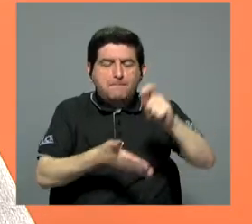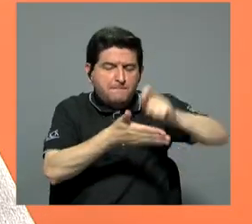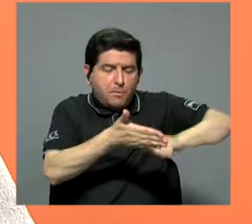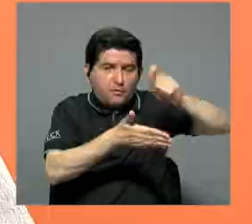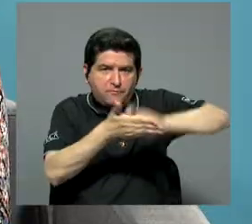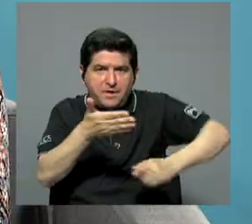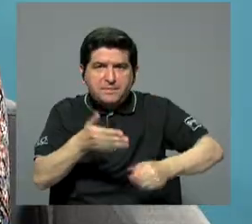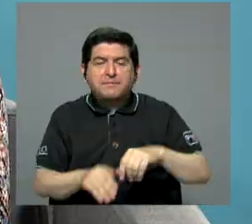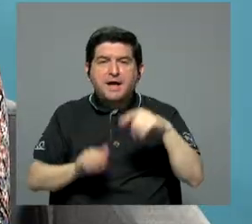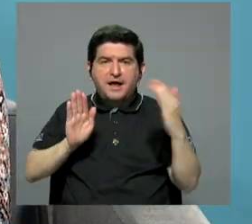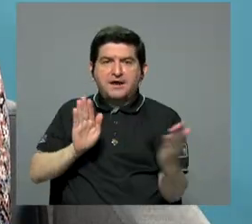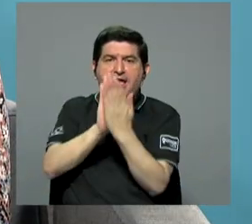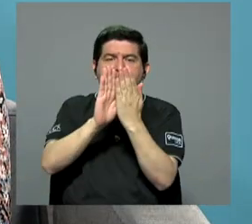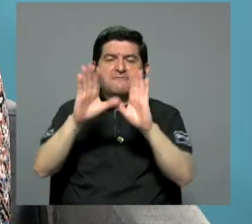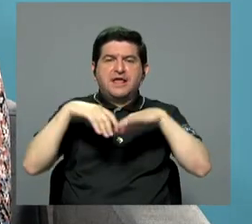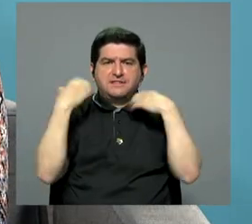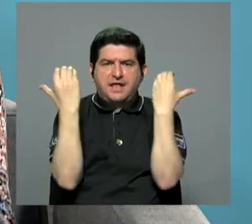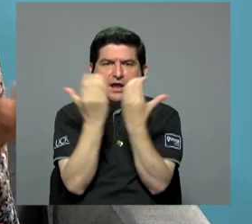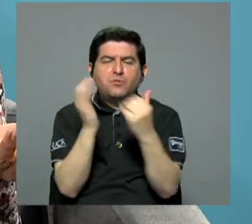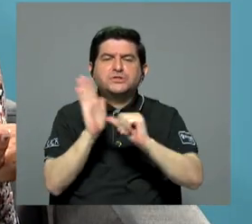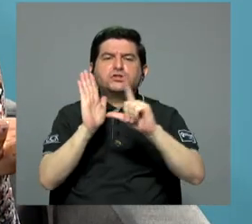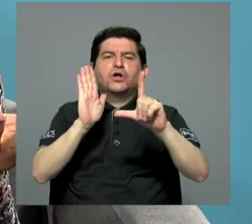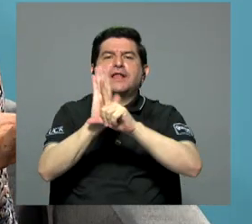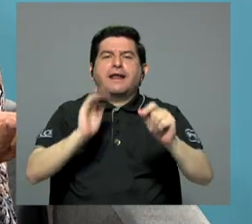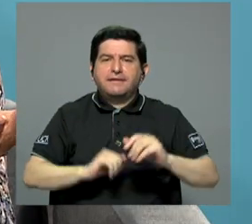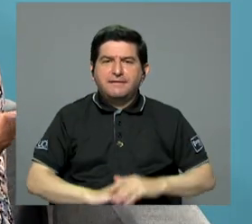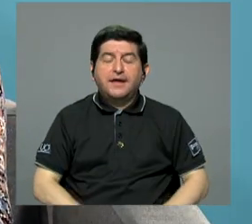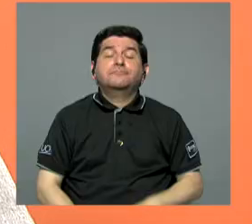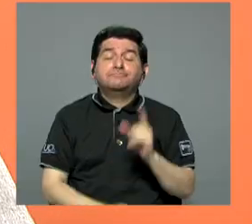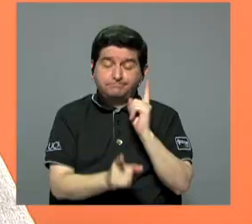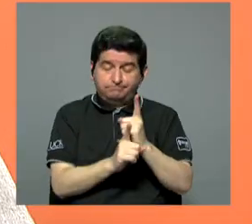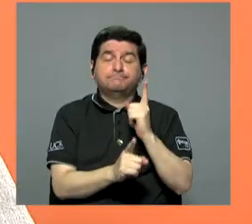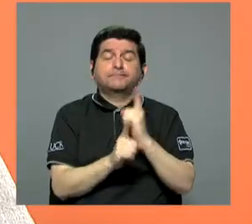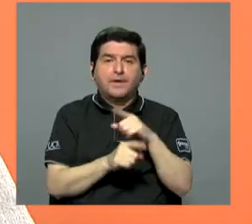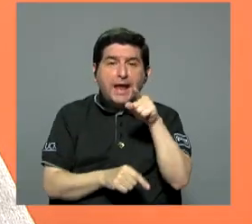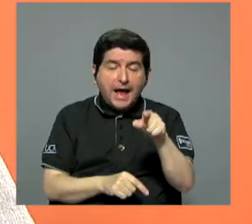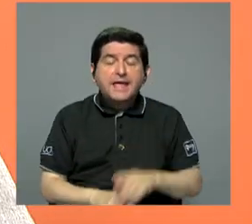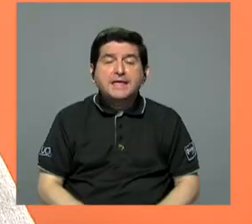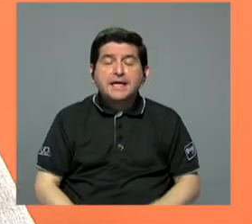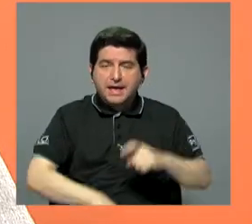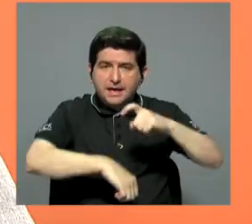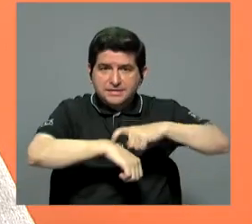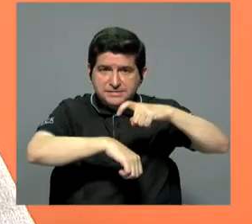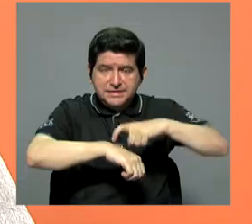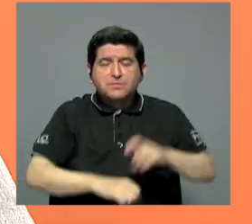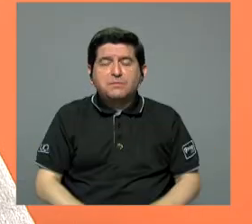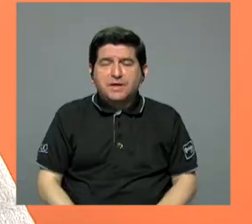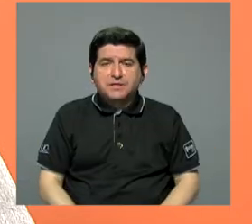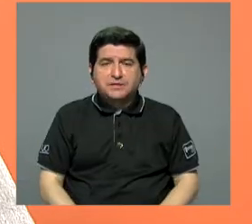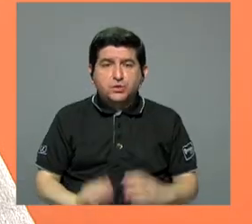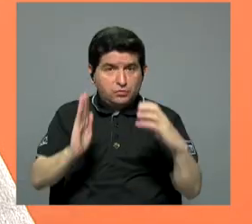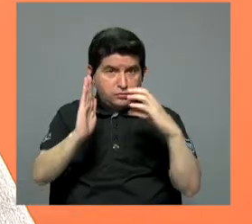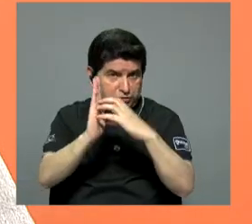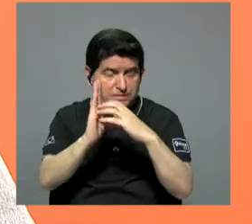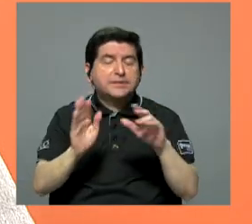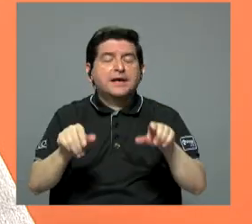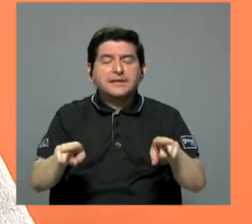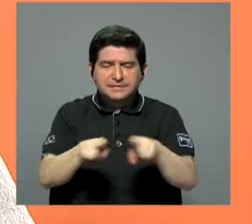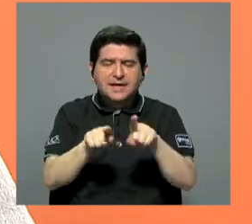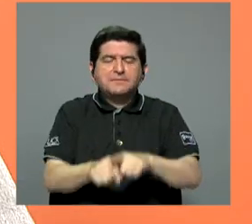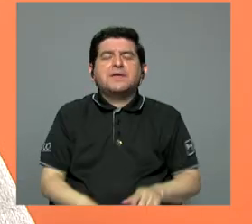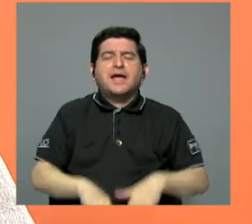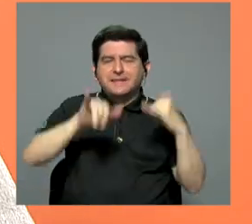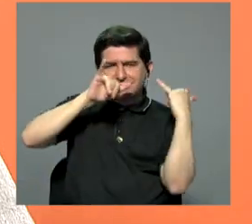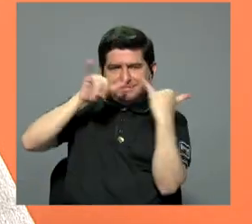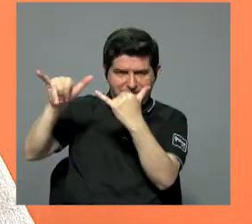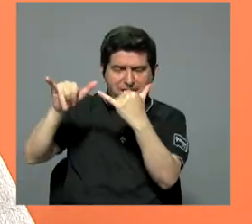firmado ahí ante la Asamblea Legislativa. Sí. Ante la comisión. Exactamente. La cual estaba citando en este momento. Sí, sí, también se ha solicitado esta